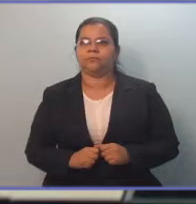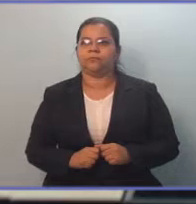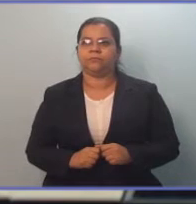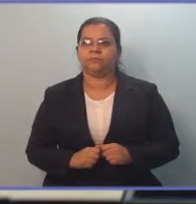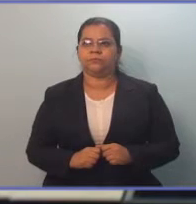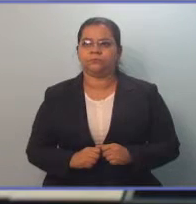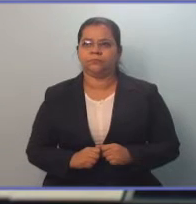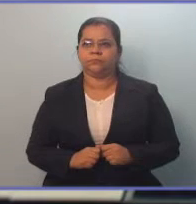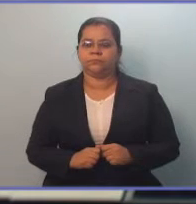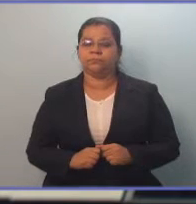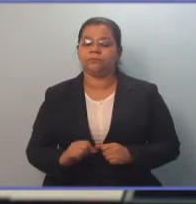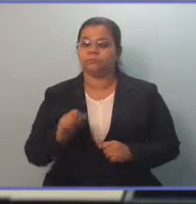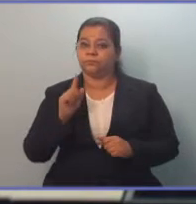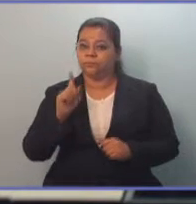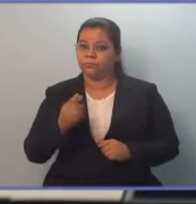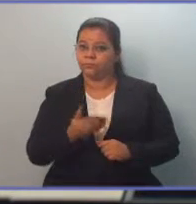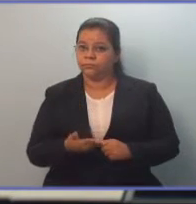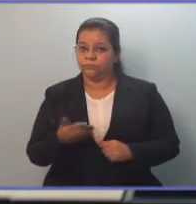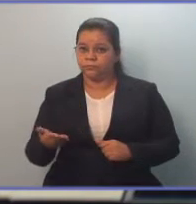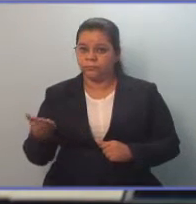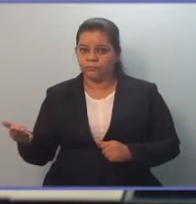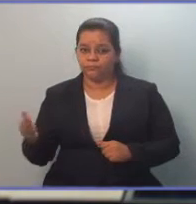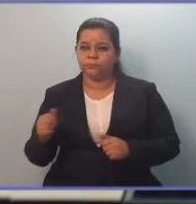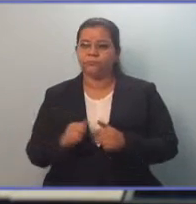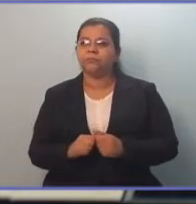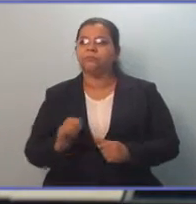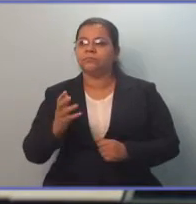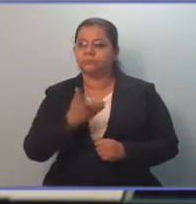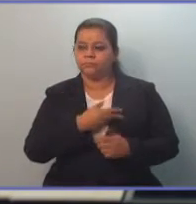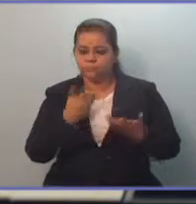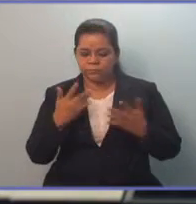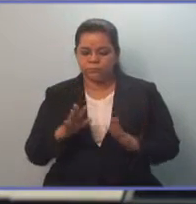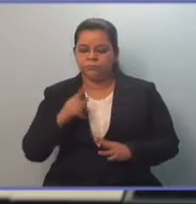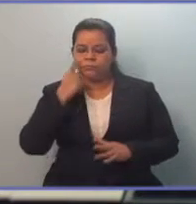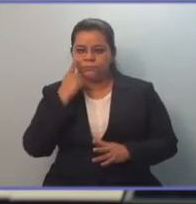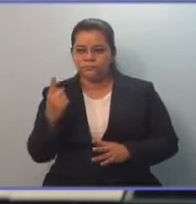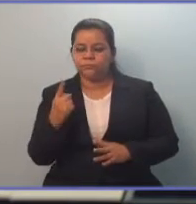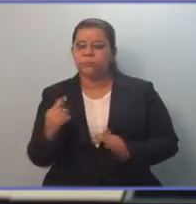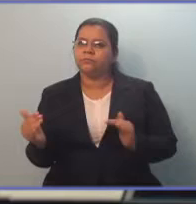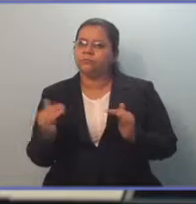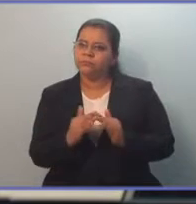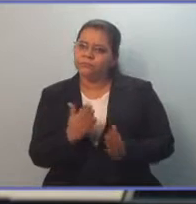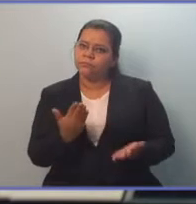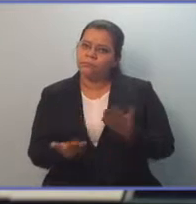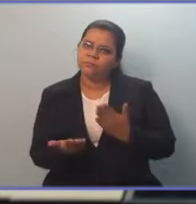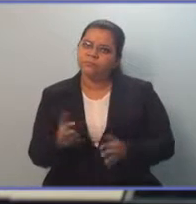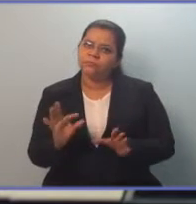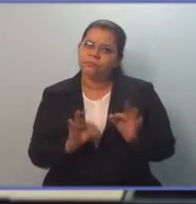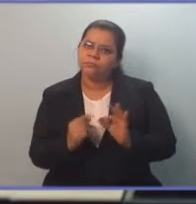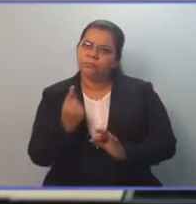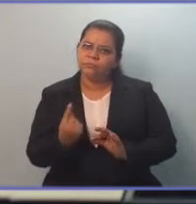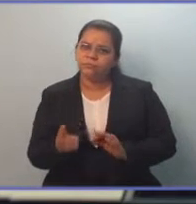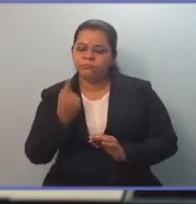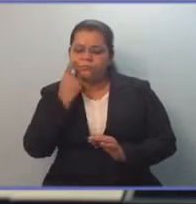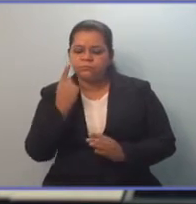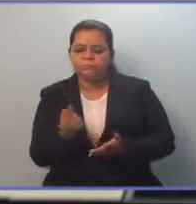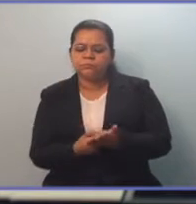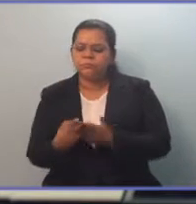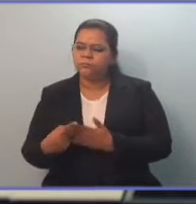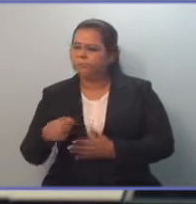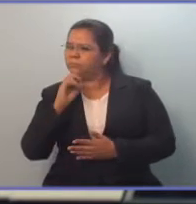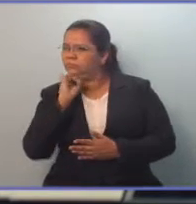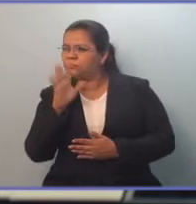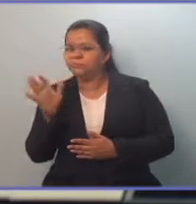Esa es una cosa que la población también mira. Porque seguramente mucha gente estará viendo este debate y estarán